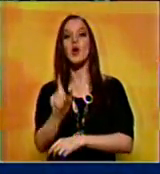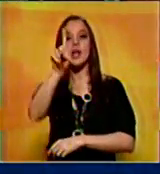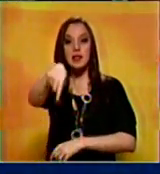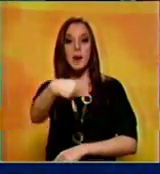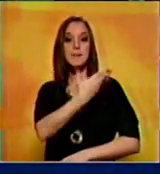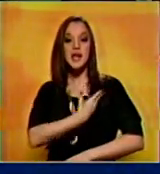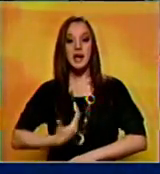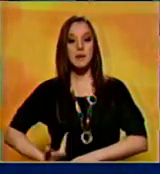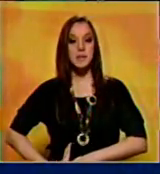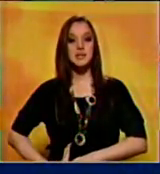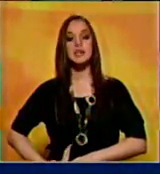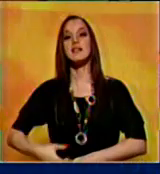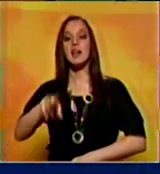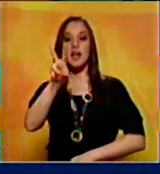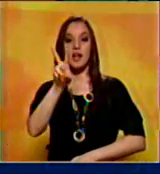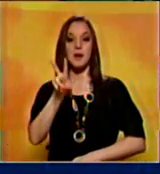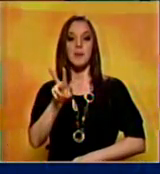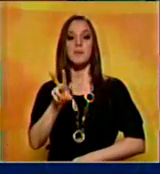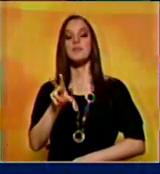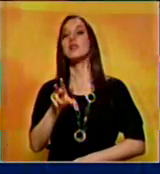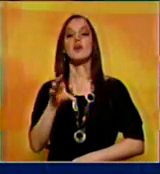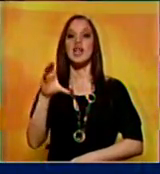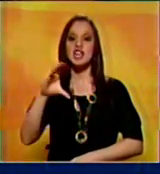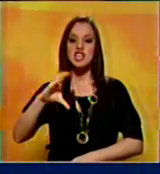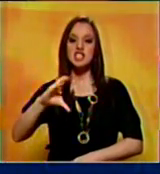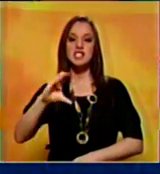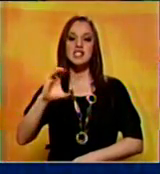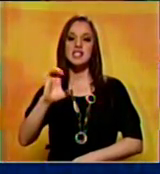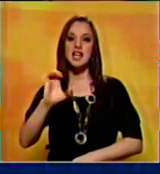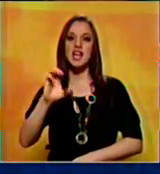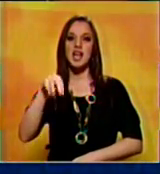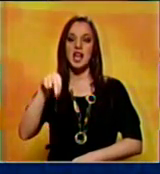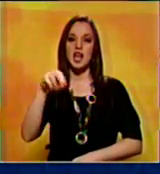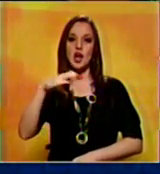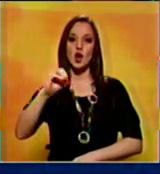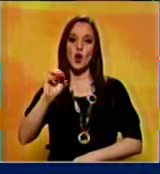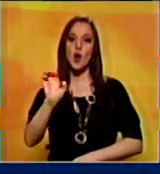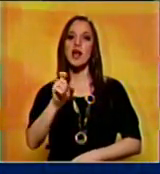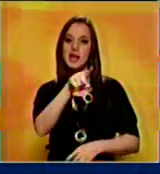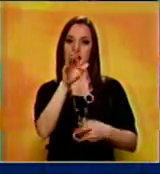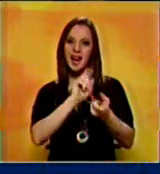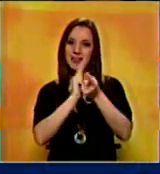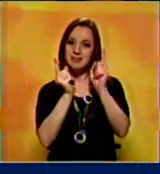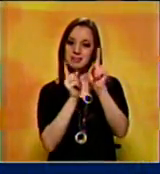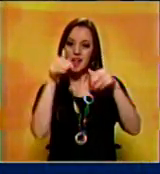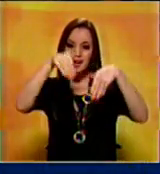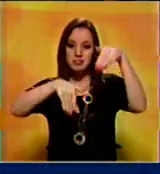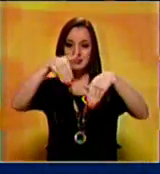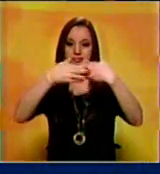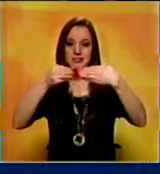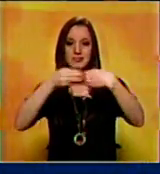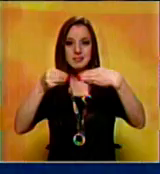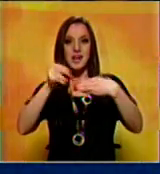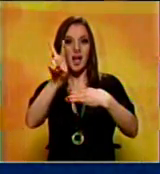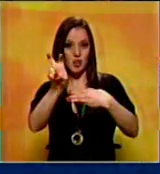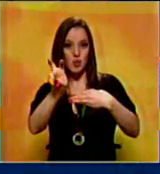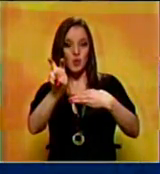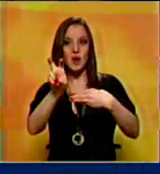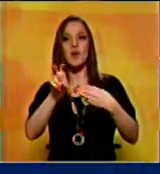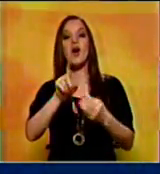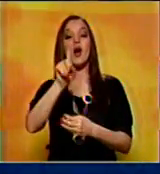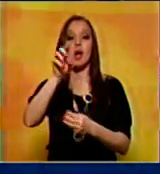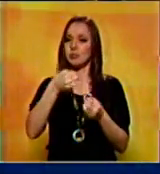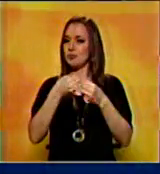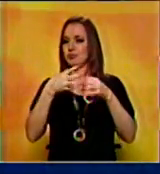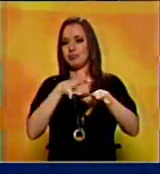del nuevo organismo cambiario CENCOES que dirige todo el sistema cambiario que está adecuándose a nuevos tiempos y bueno